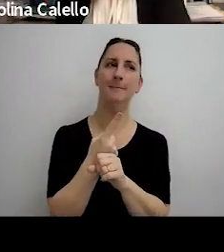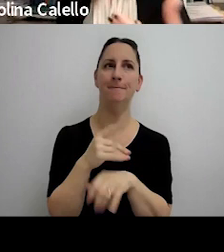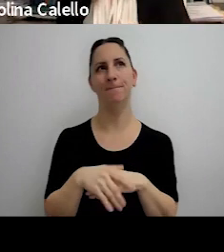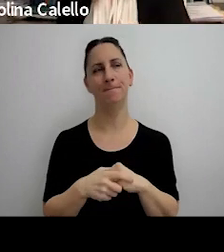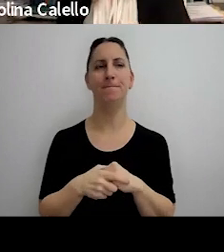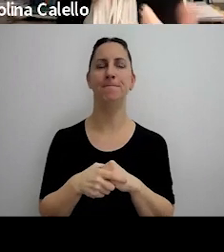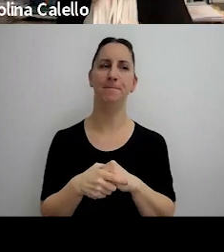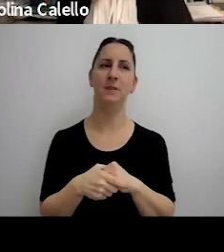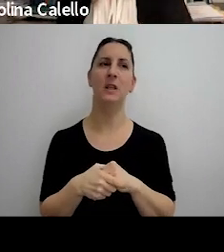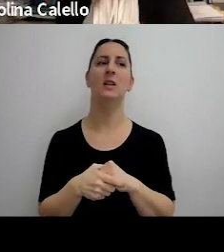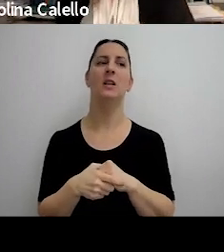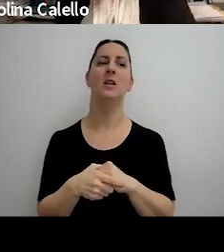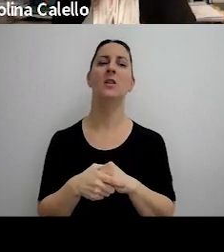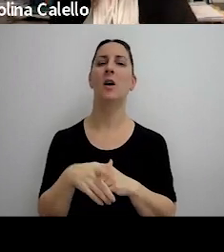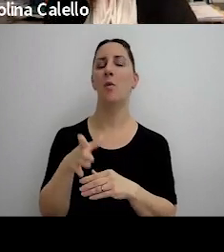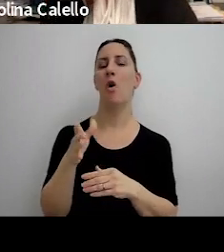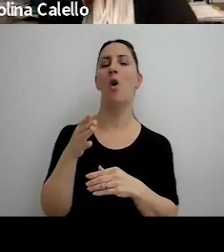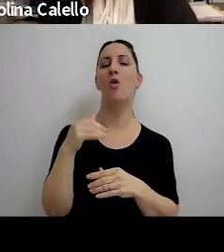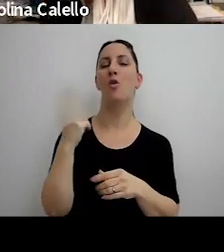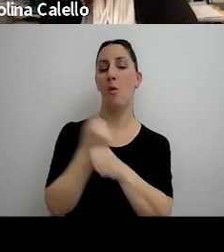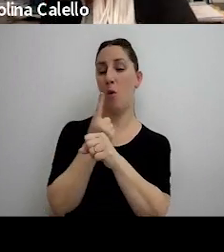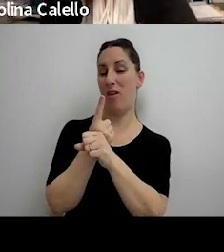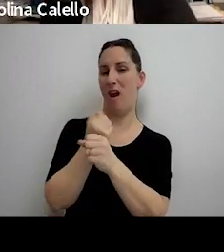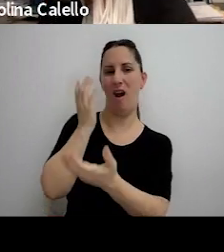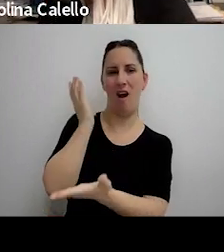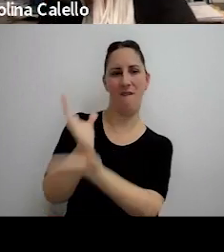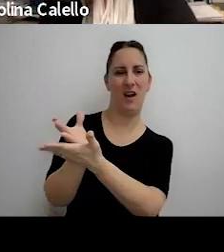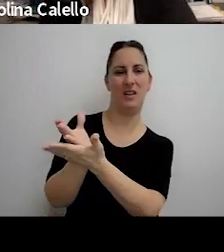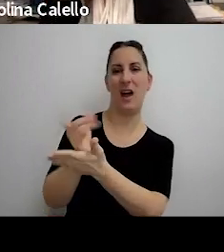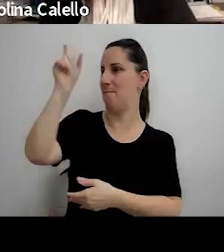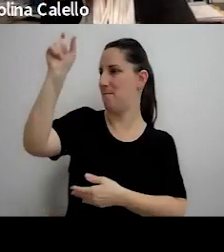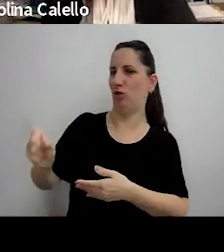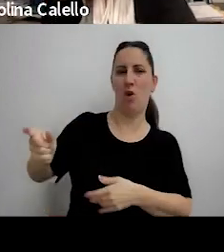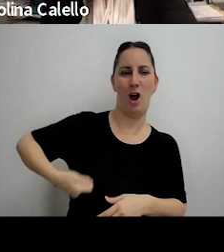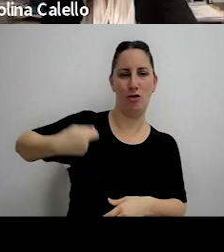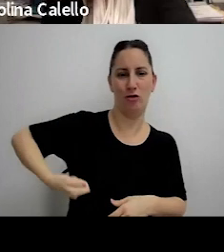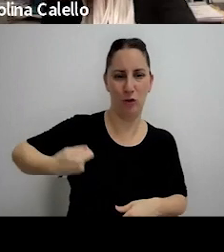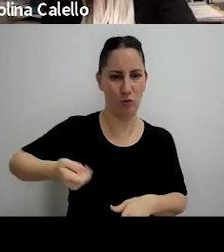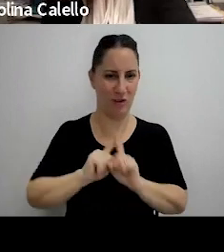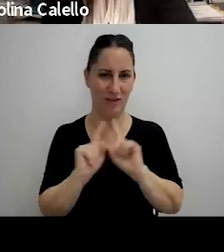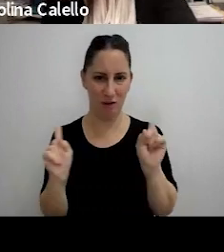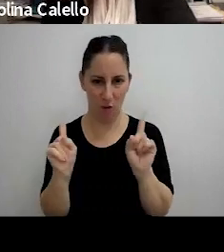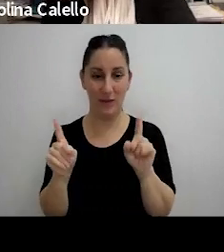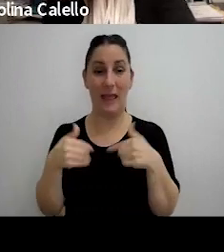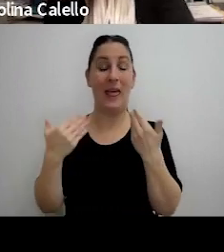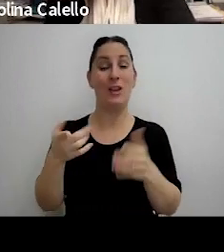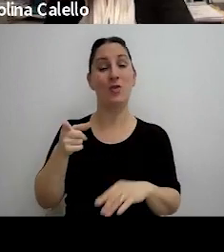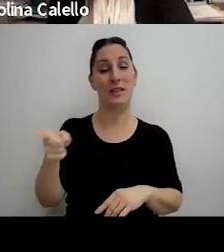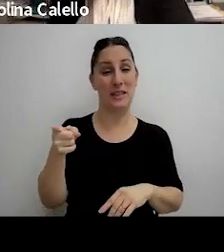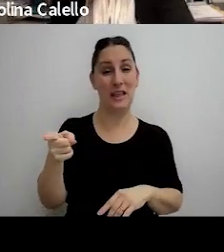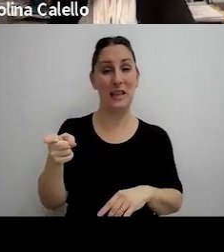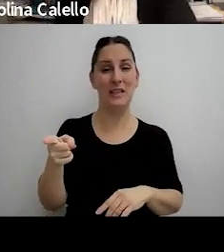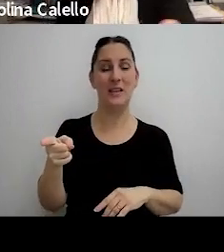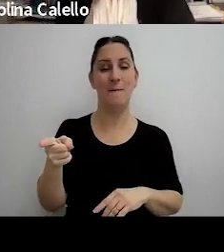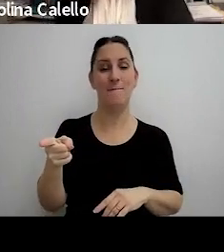el hecho de apelar no puede ir en contra del contribuyente y entonces ese tampoco se